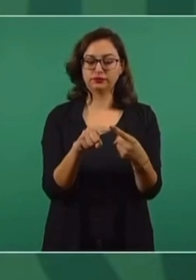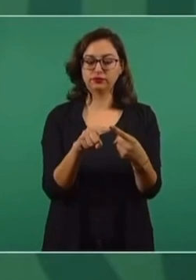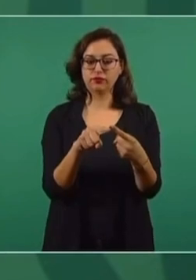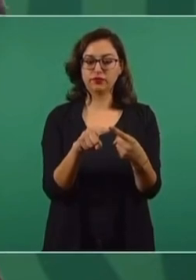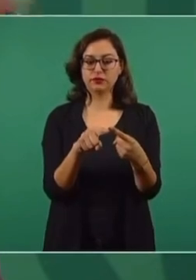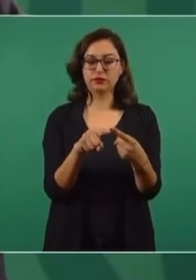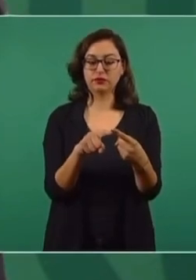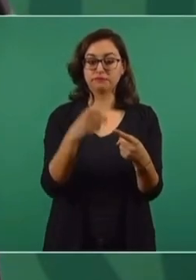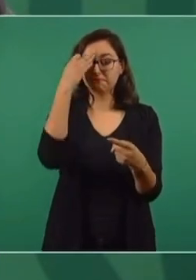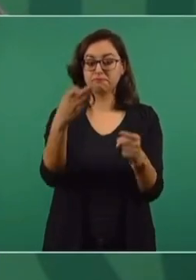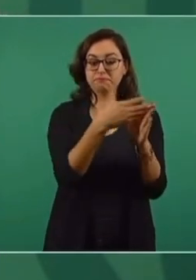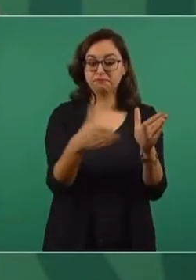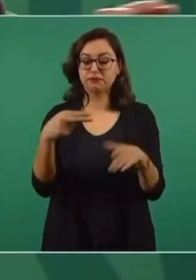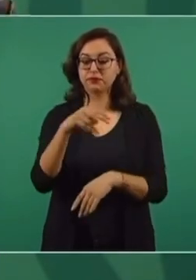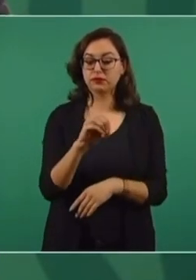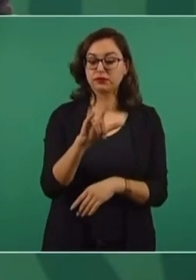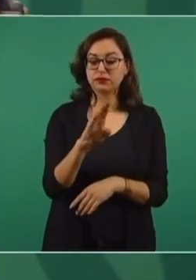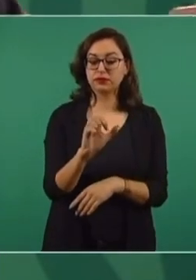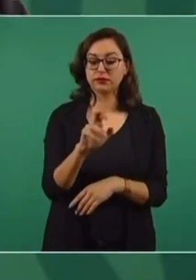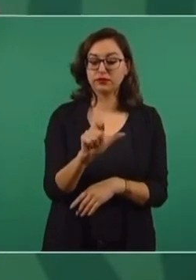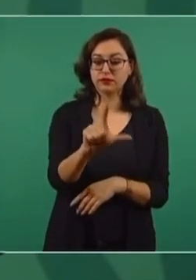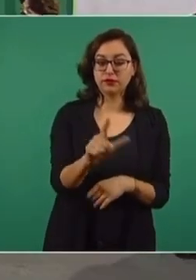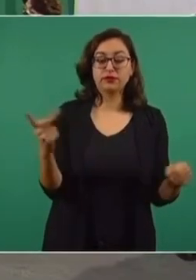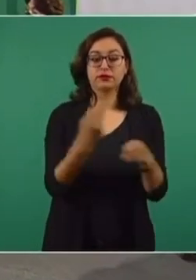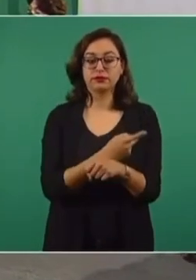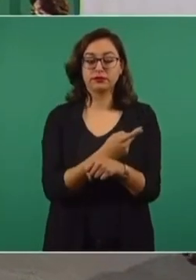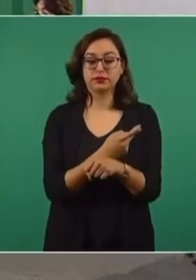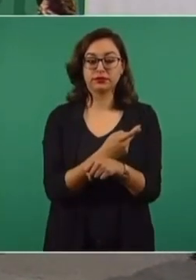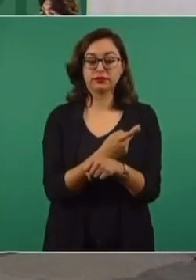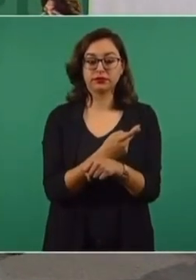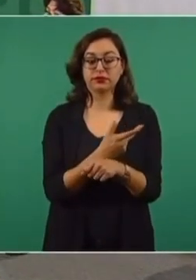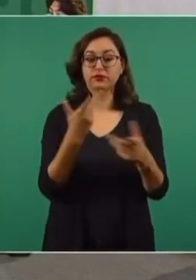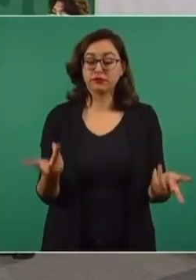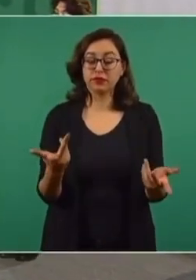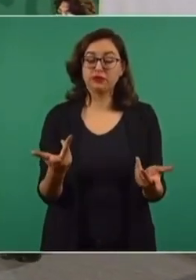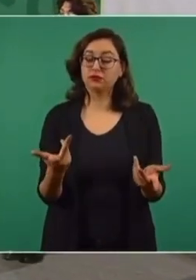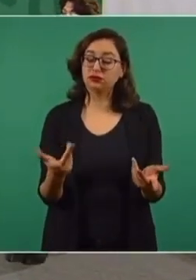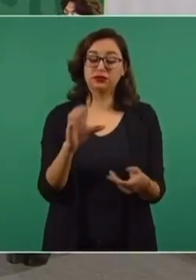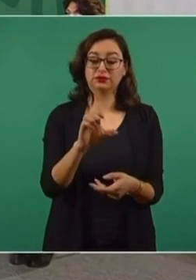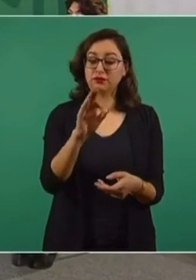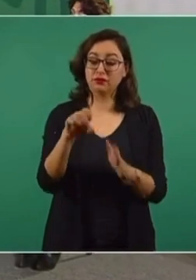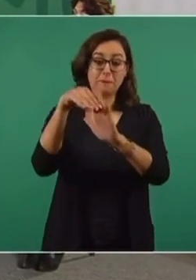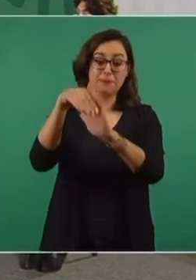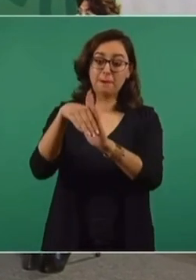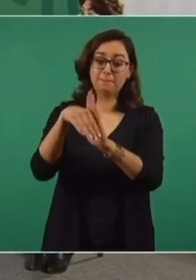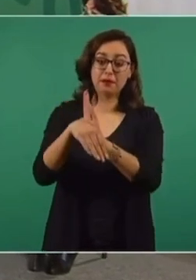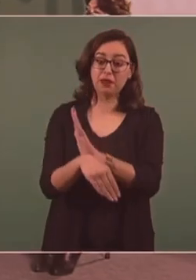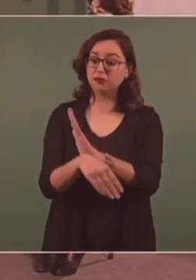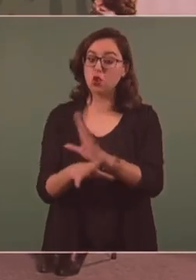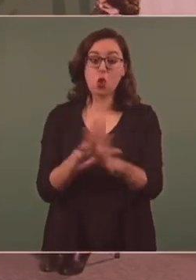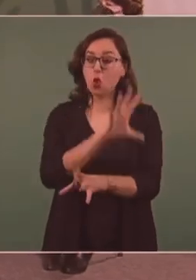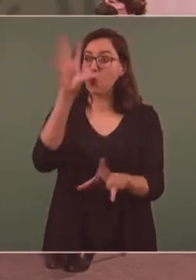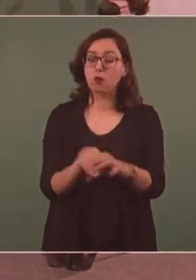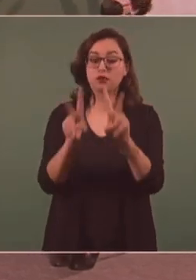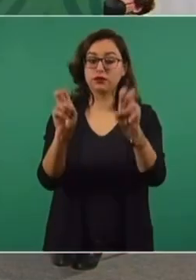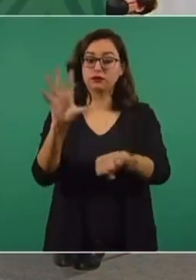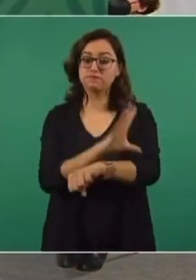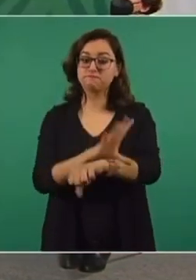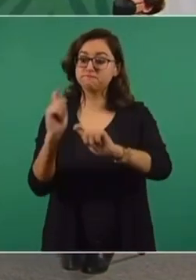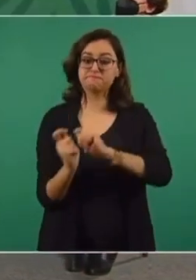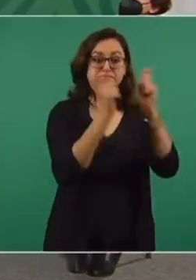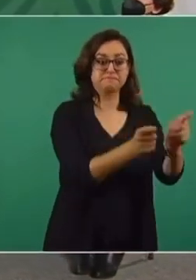Porque durante el periodo neoliberal apostaron a destruir a la Comisión Federal de Electricidad para dejarle el mercado de la industria eléctrica